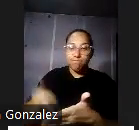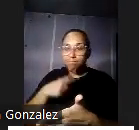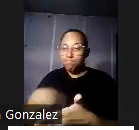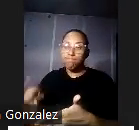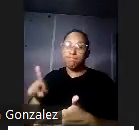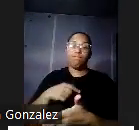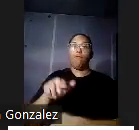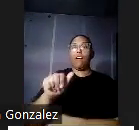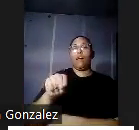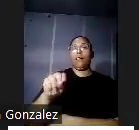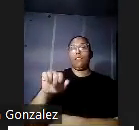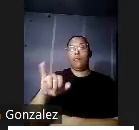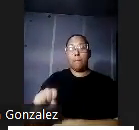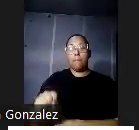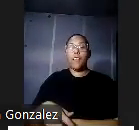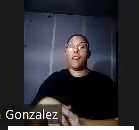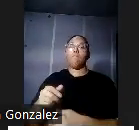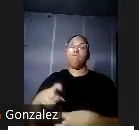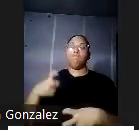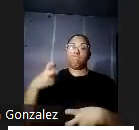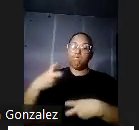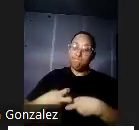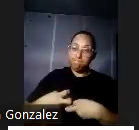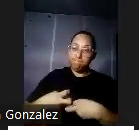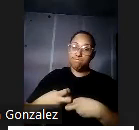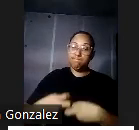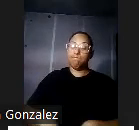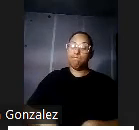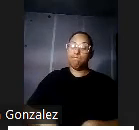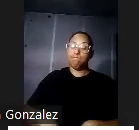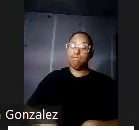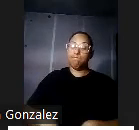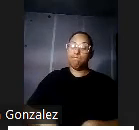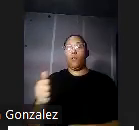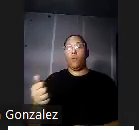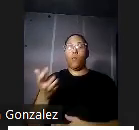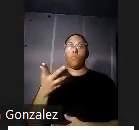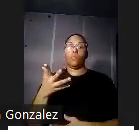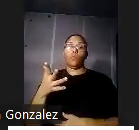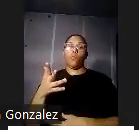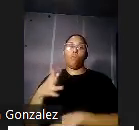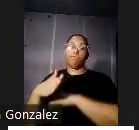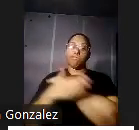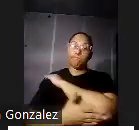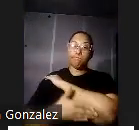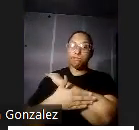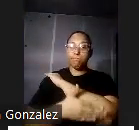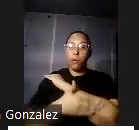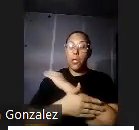más más severa que descubrió perdón era mucho más severa que en otros y la proporción de infectados con